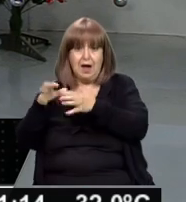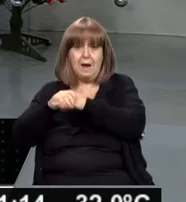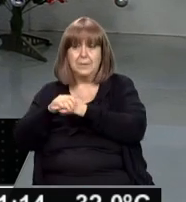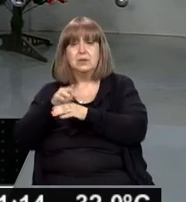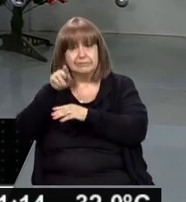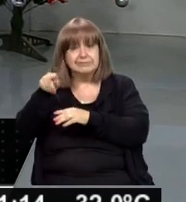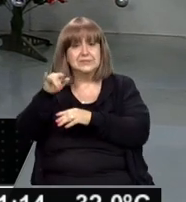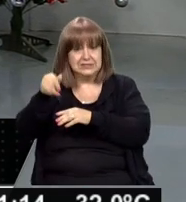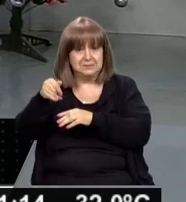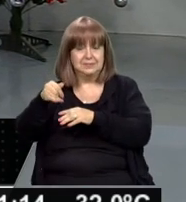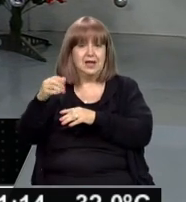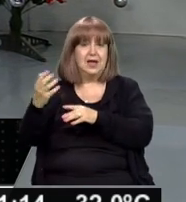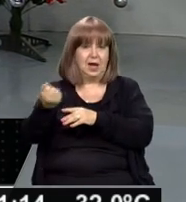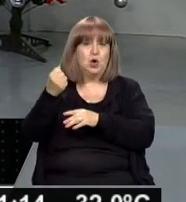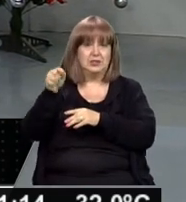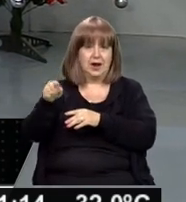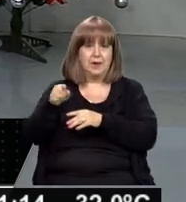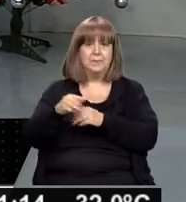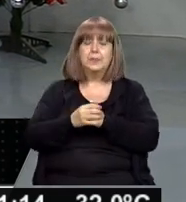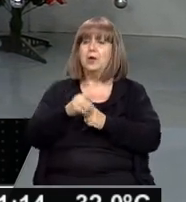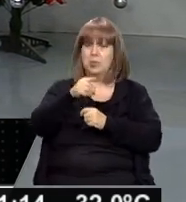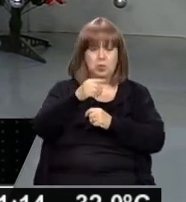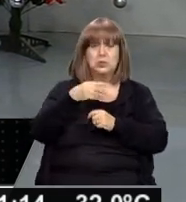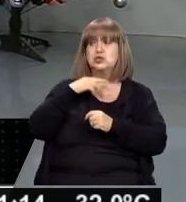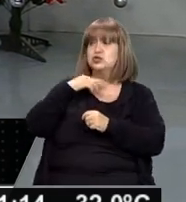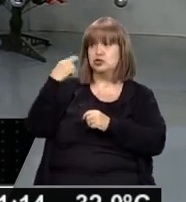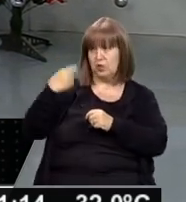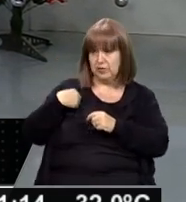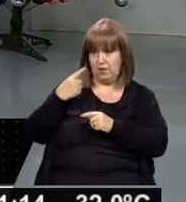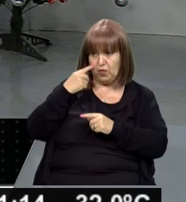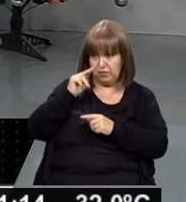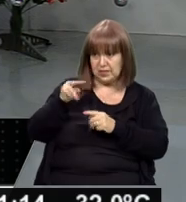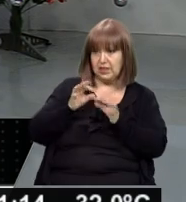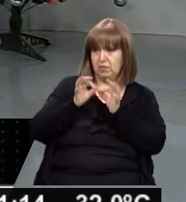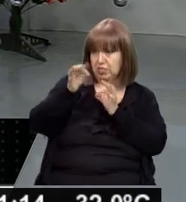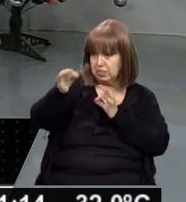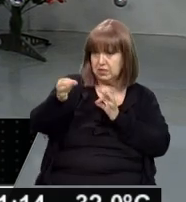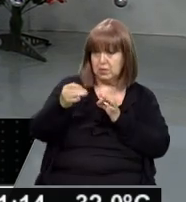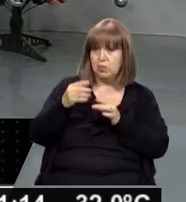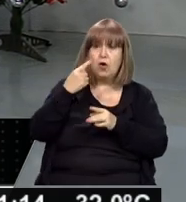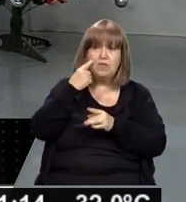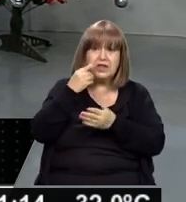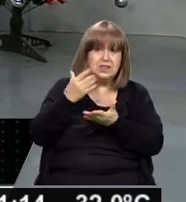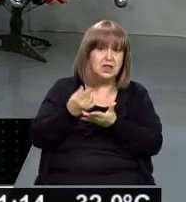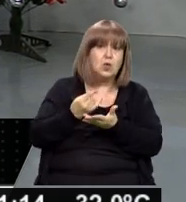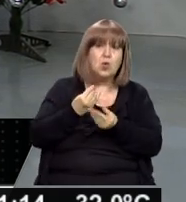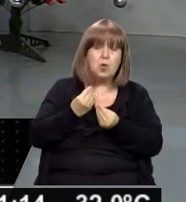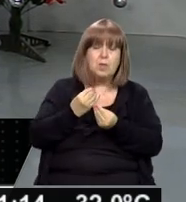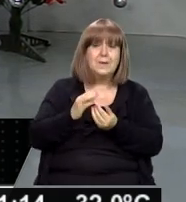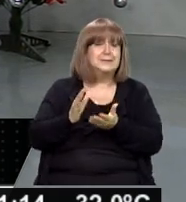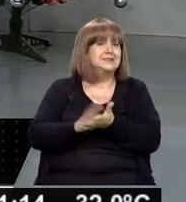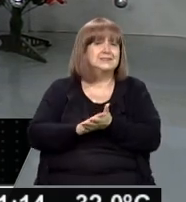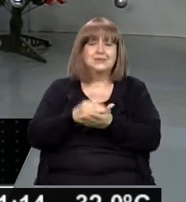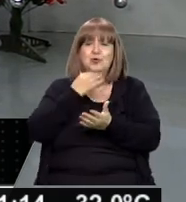Vos estuviste en ambos sitios, ¿a cuánto está este lugar aproximadamente de donde apareció el cuerpo de Salazar? No sabría decirte en cuántos